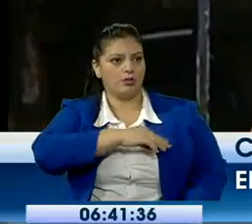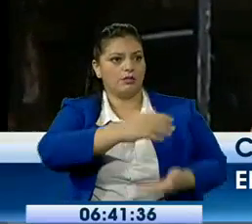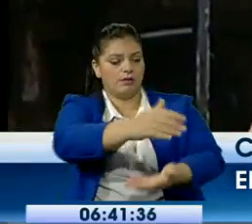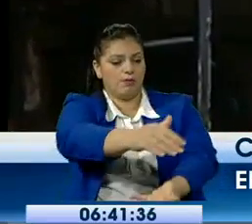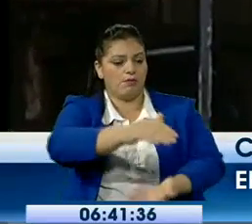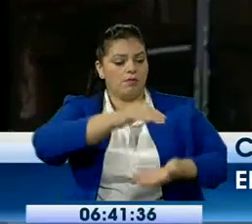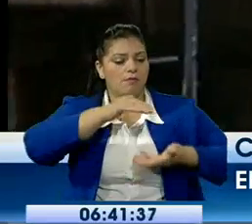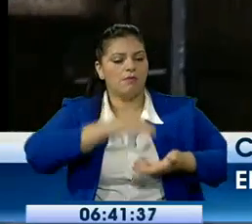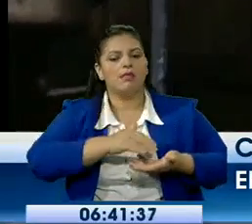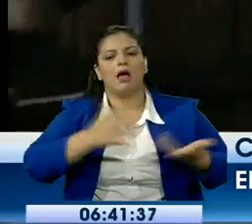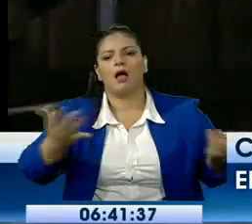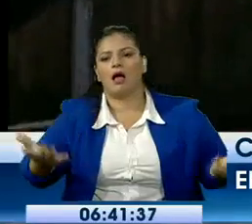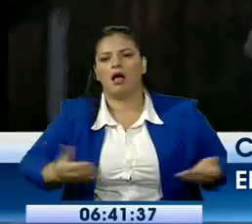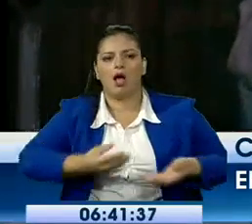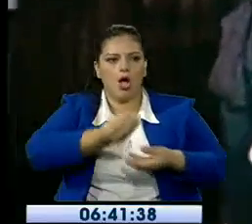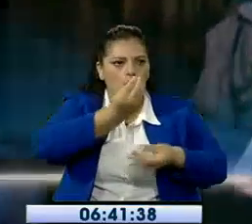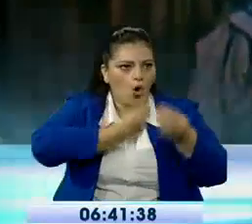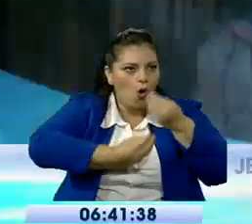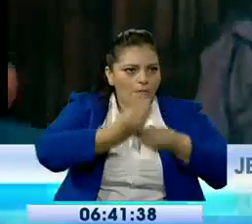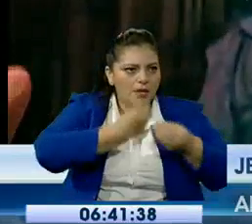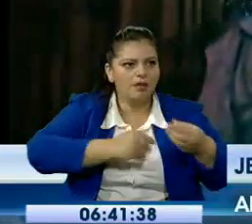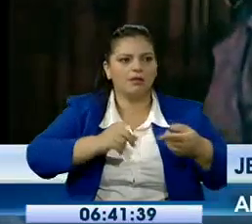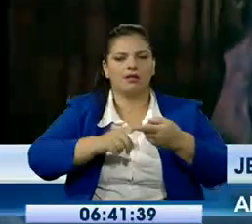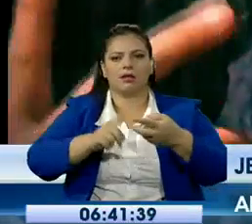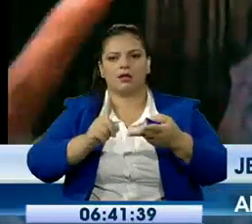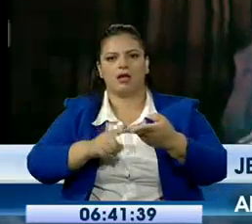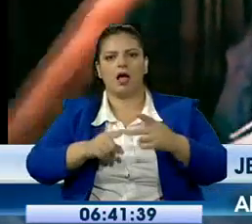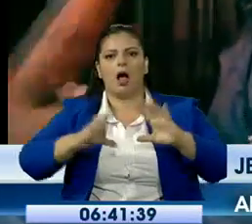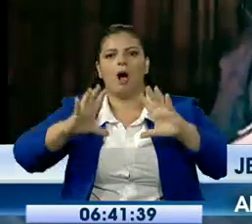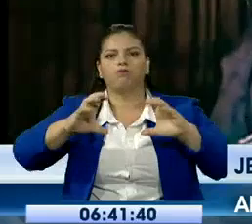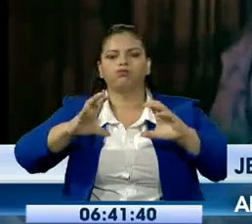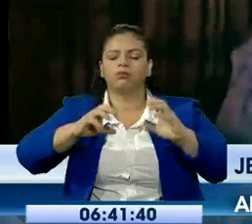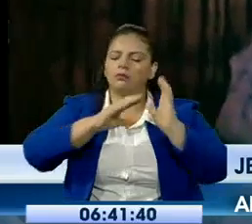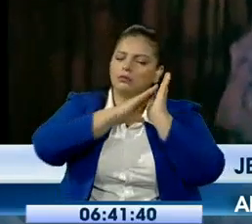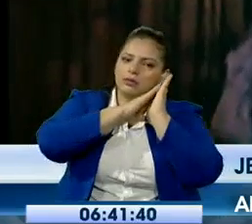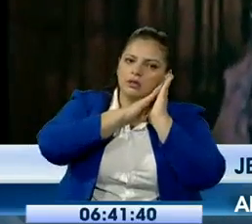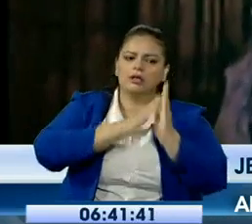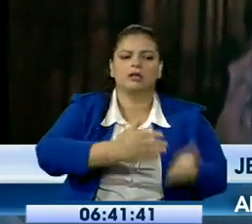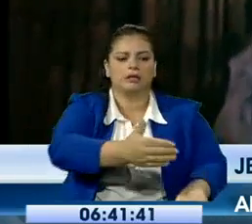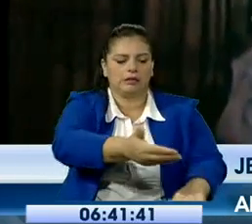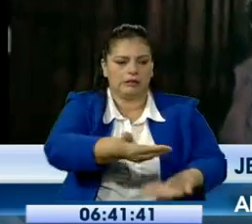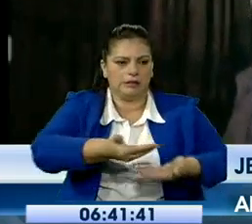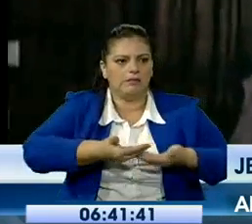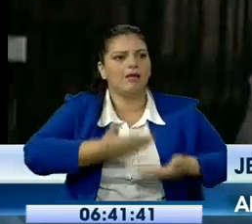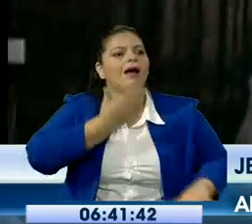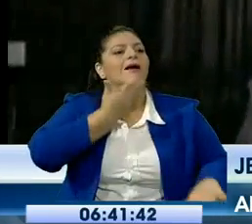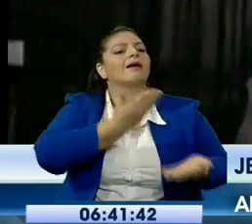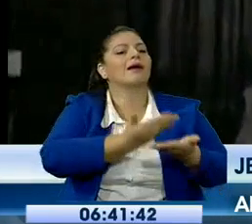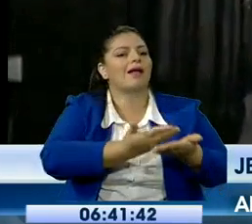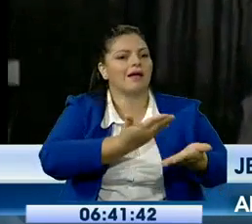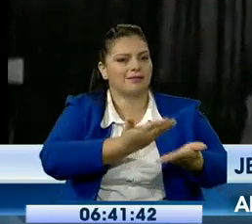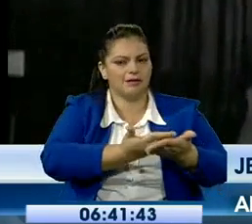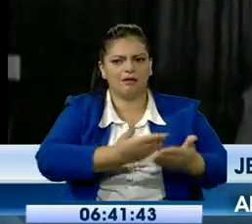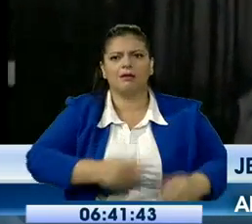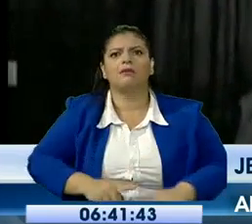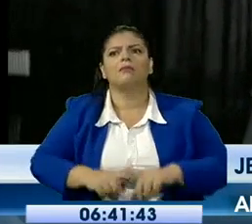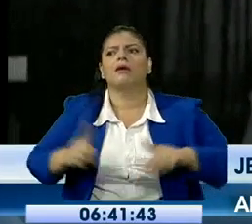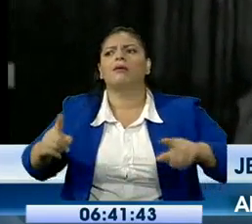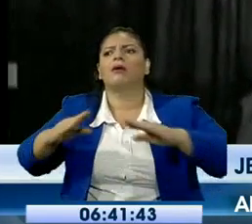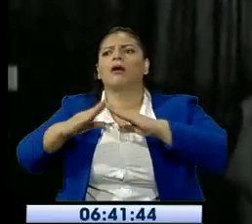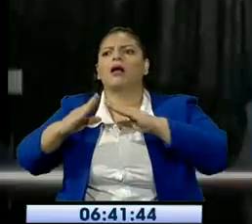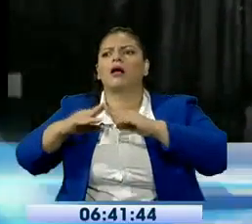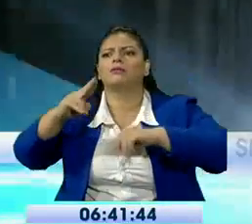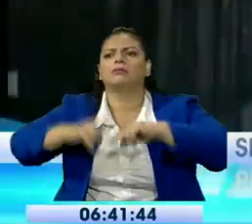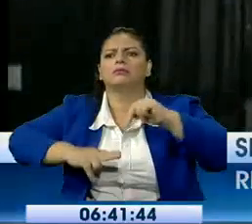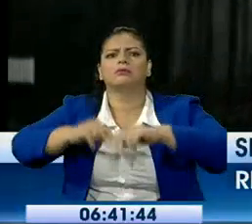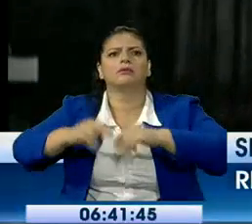colchones, con almohadas. Pero, ¿quién me asegura a mí? ¿Quién me va dar un techo? Sí, sí, supuesto. Ya mismo puede llover y yo, ¿a